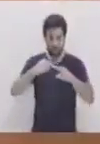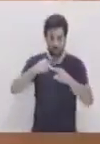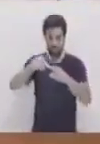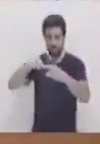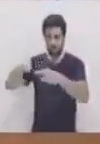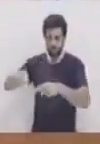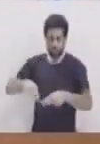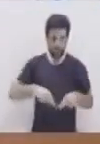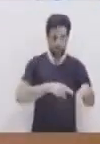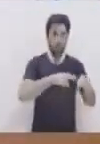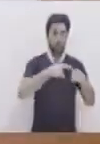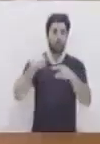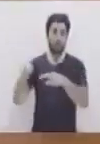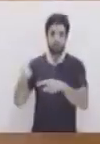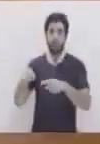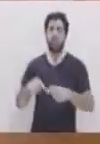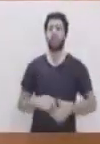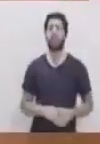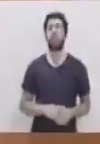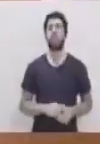nuestra figura, de nuestra elipse,